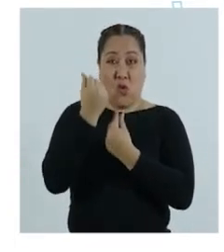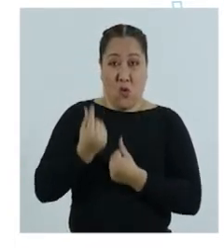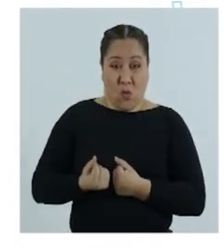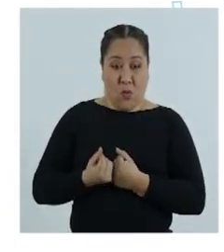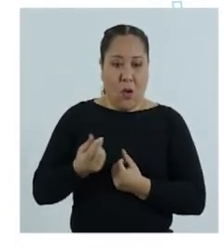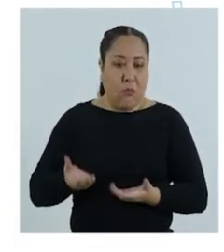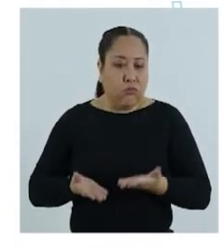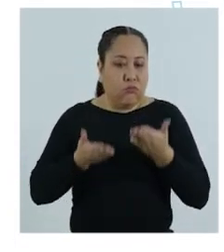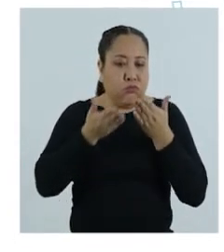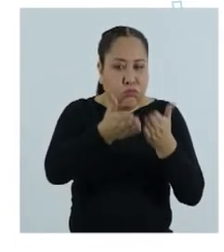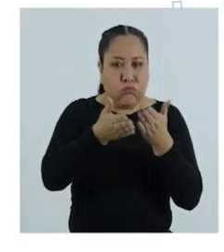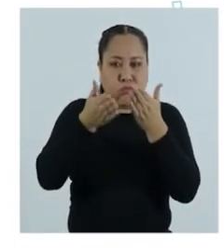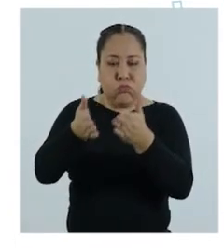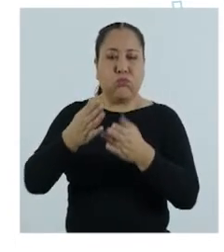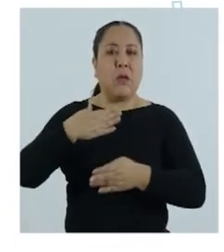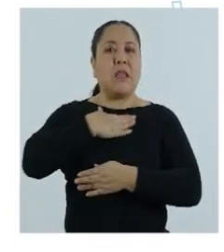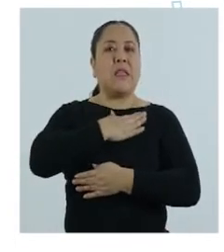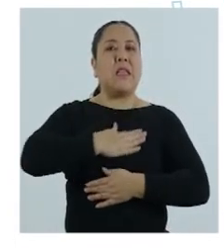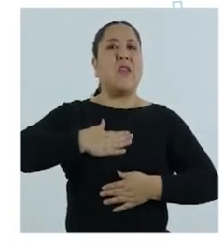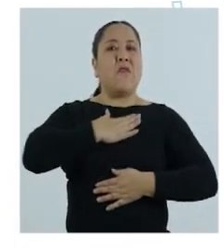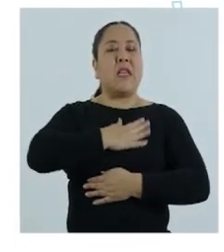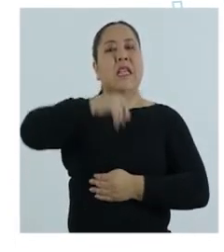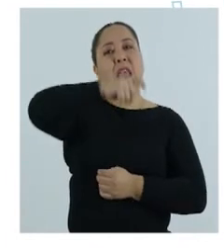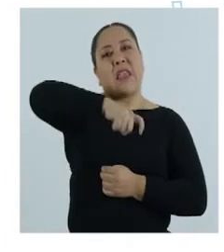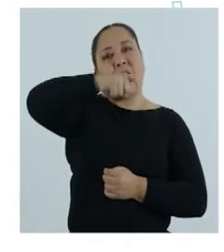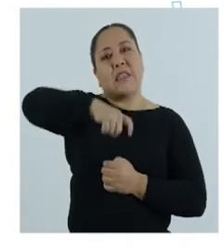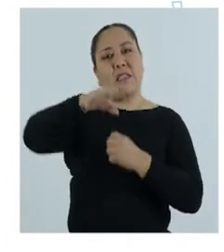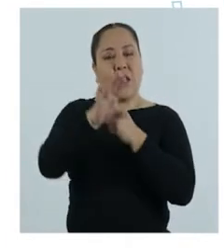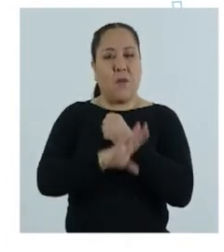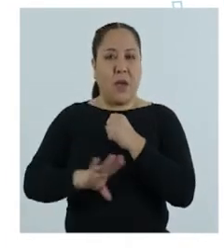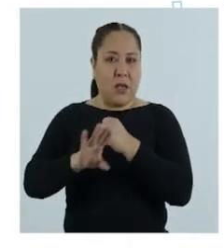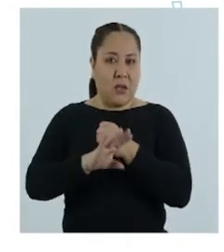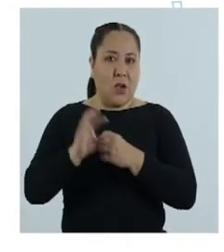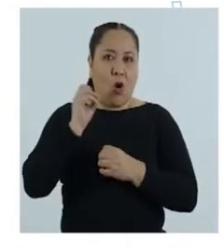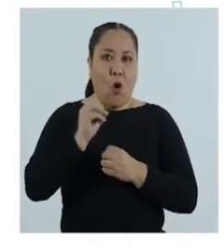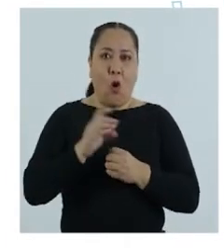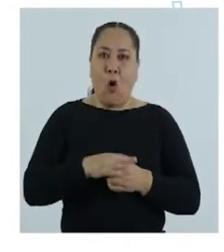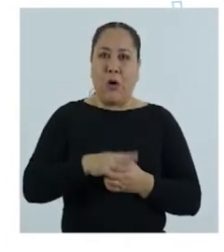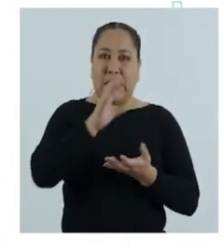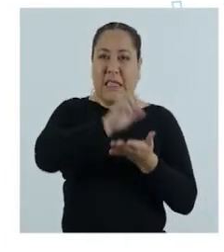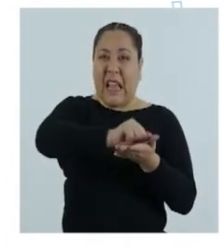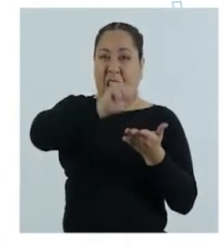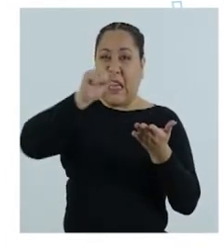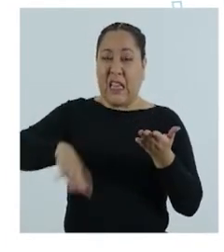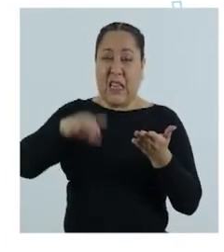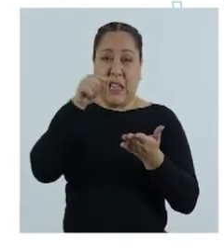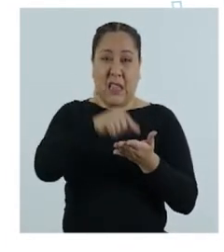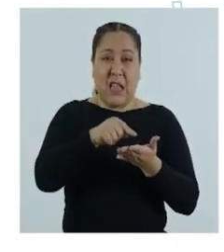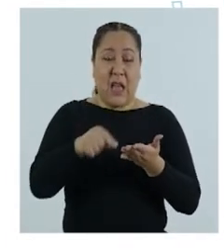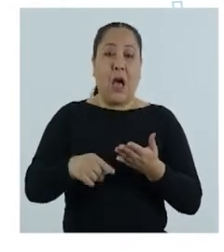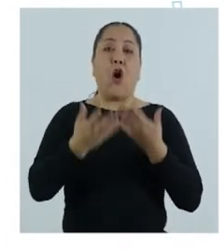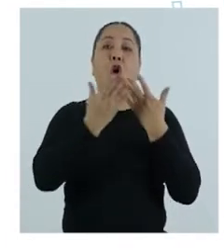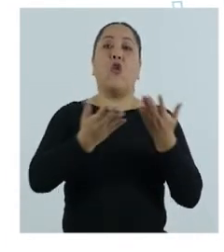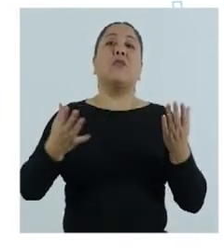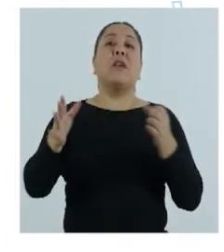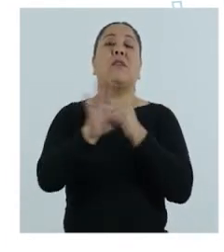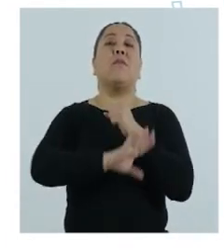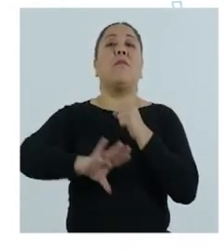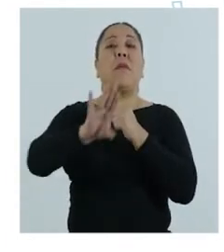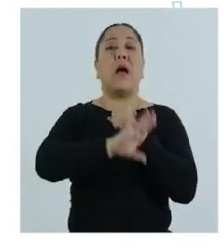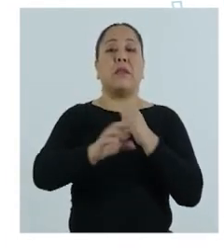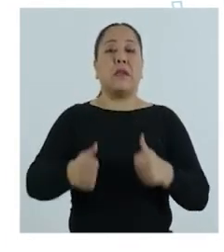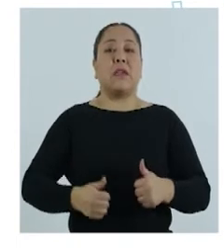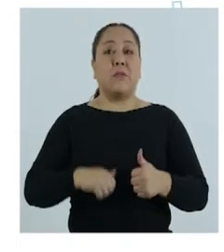recursos económicos destinados a satisfacer las necesidades o la privación de medios